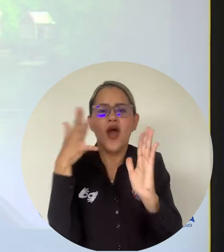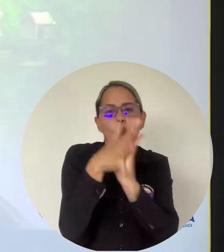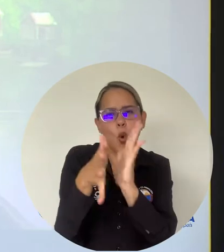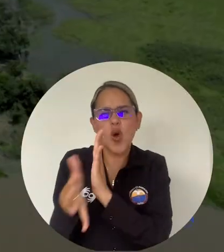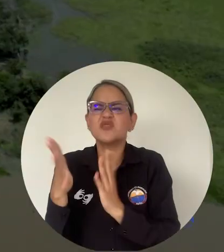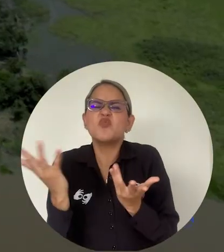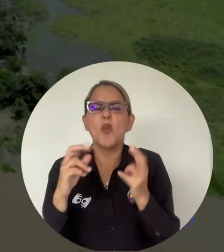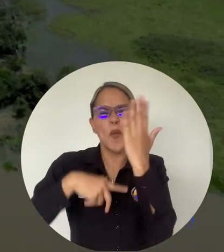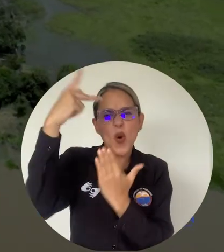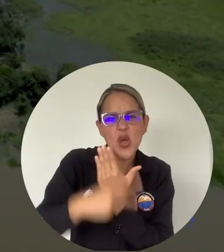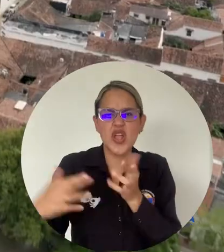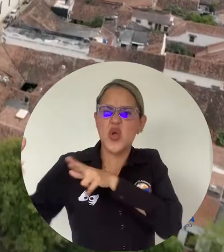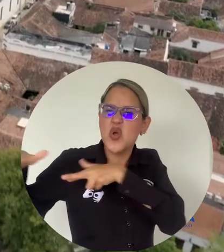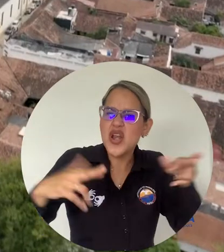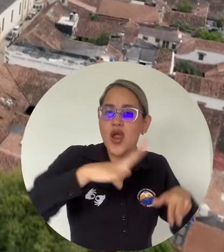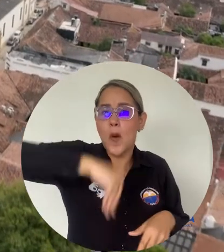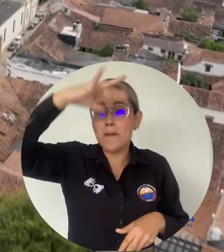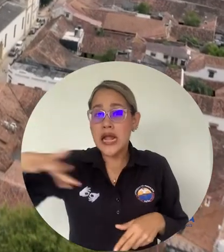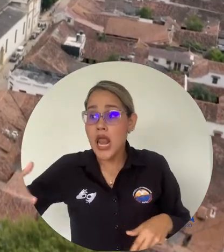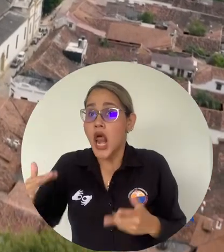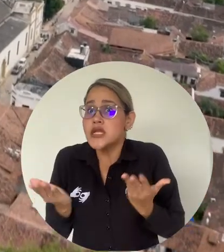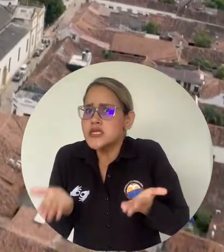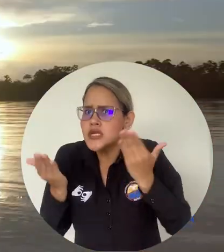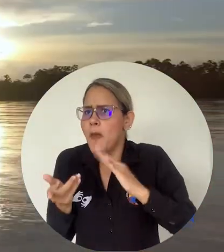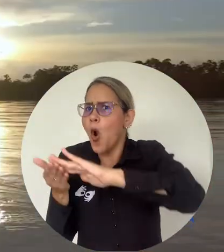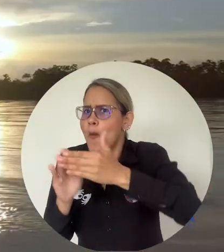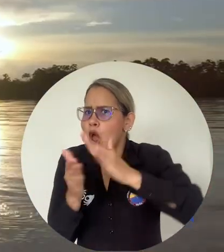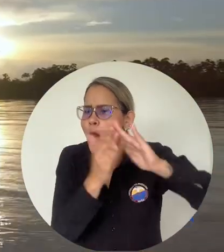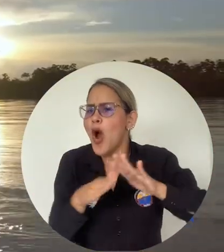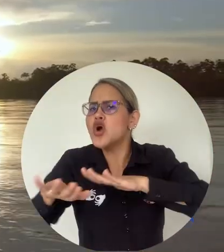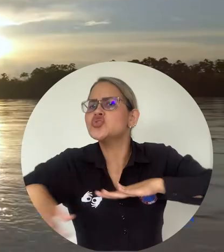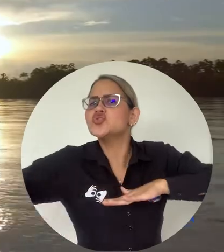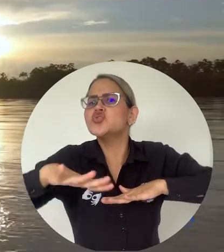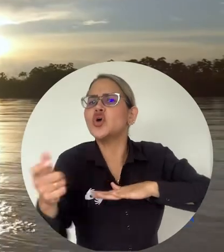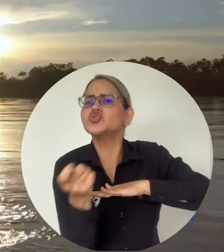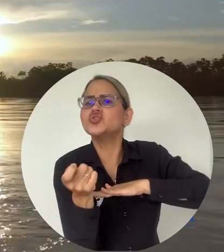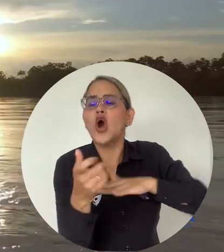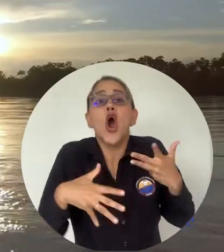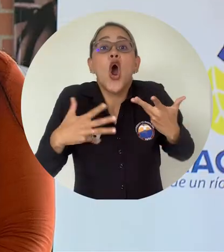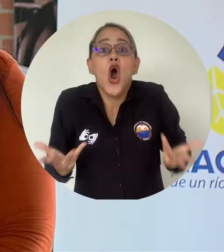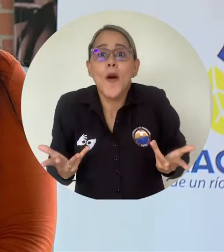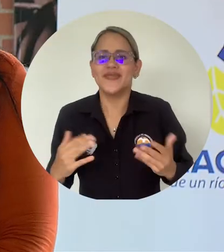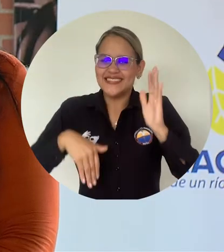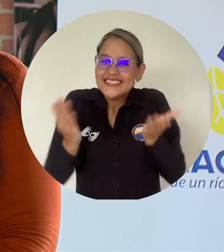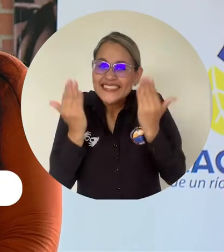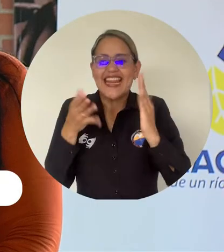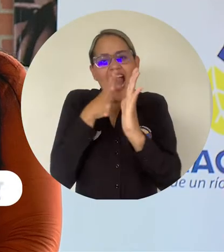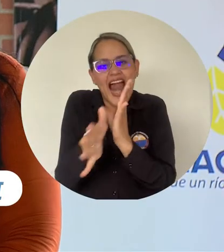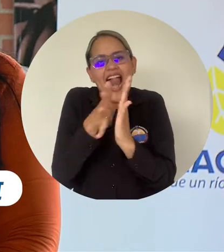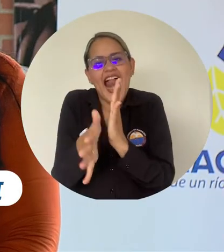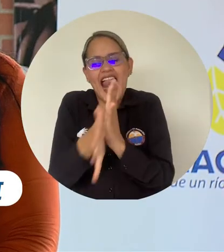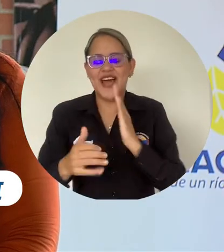proyectos que se adelantan en pro del río Magdalena y la importancia de este afluente para las comunidades circundantes. Es una mirada